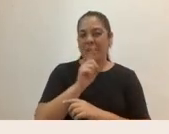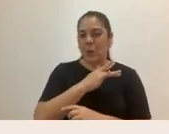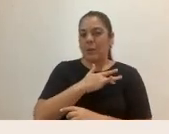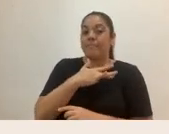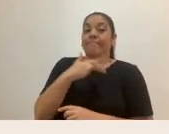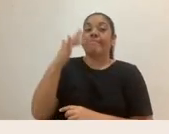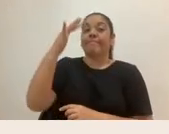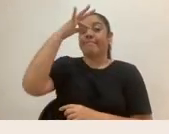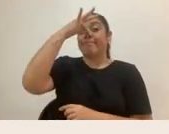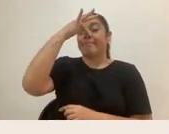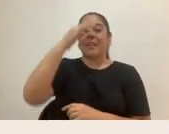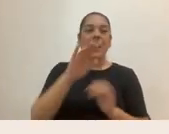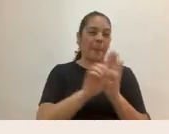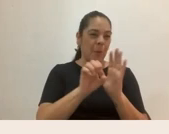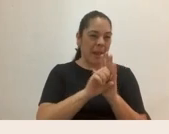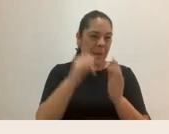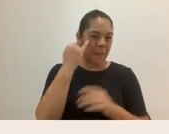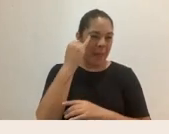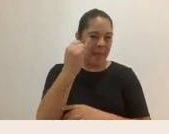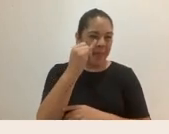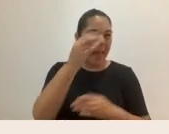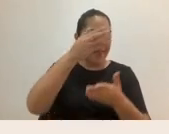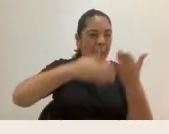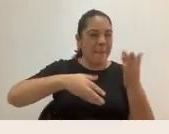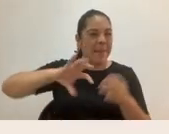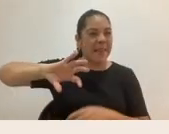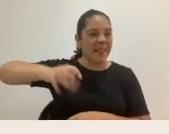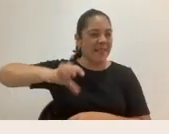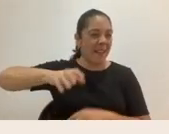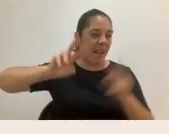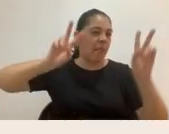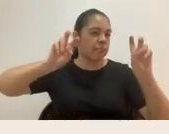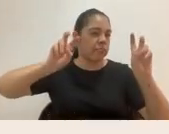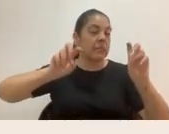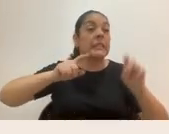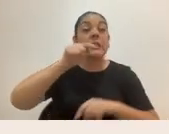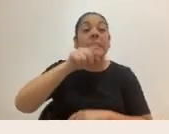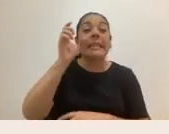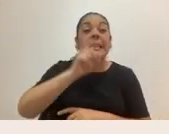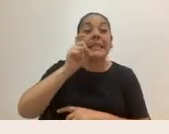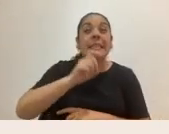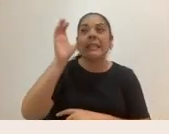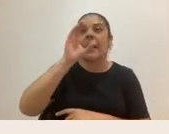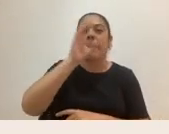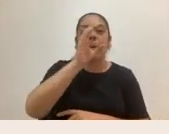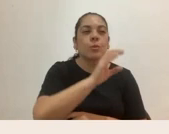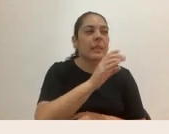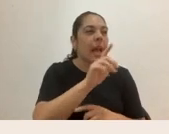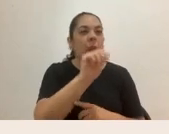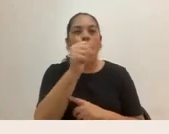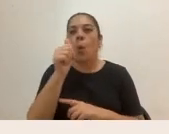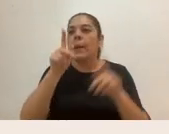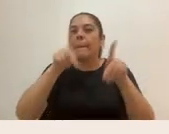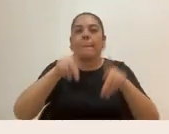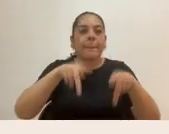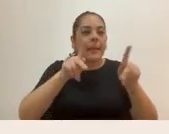nos venden de la media naranja. Que necesitamos buscar a esa otra persona que nos complete porque entonces nosotros